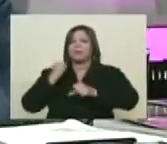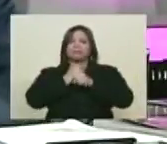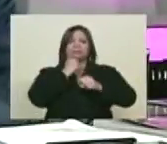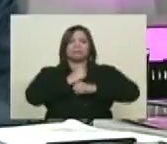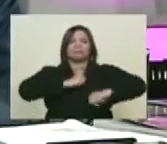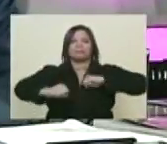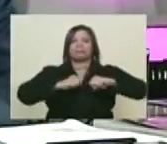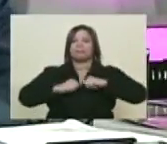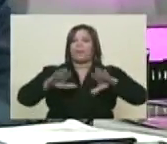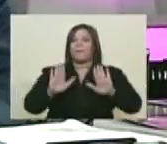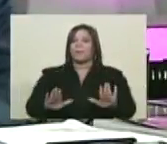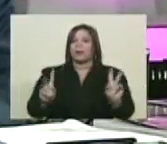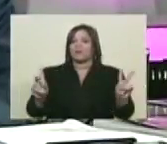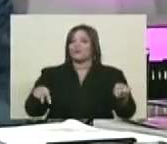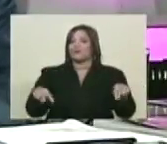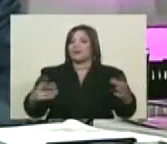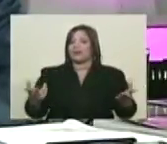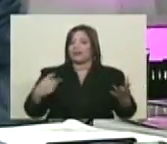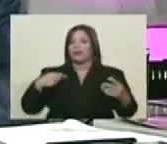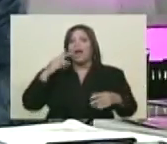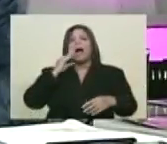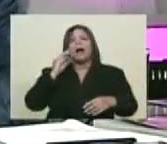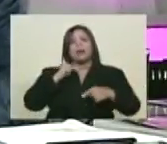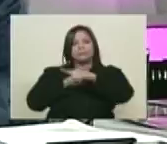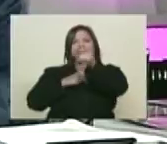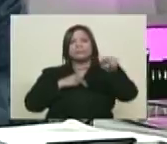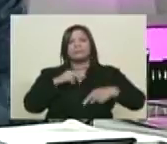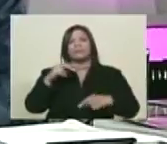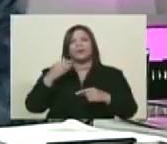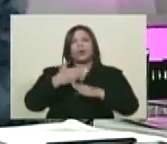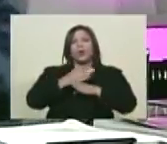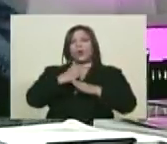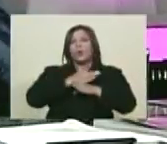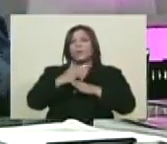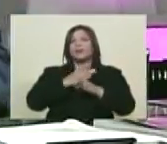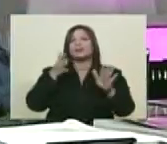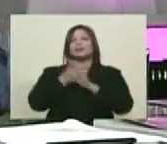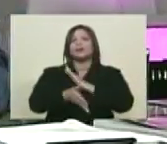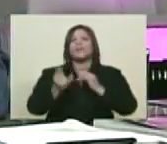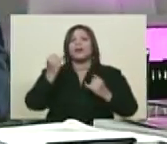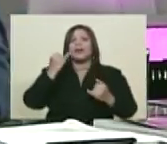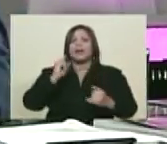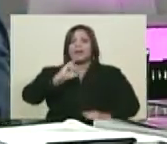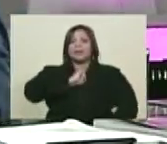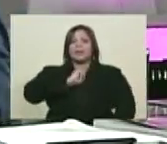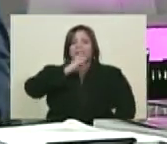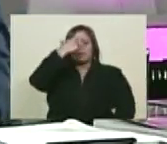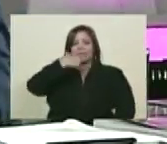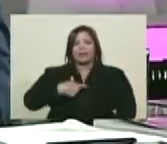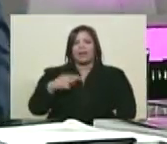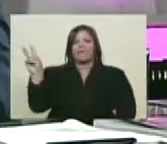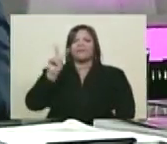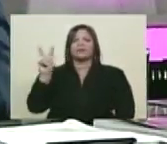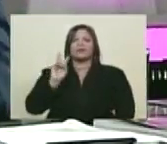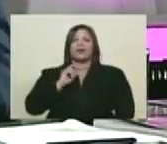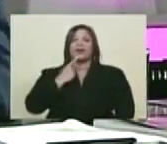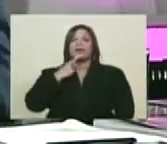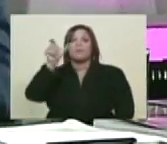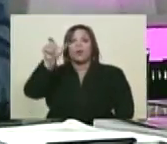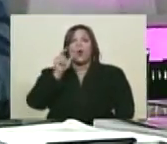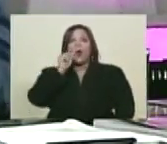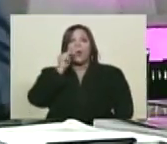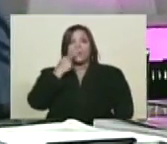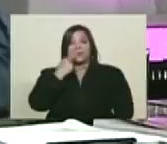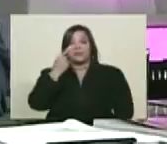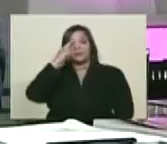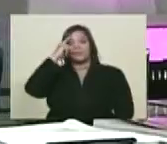que Rodríguez Carucci tiene una inquietud que quiero compartir contigo con los usuarios, que tiene que ver con las identidades que tenemos en Venezuela. Él nos dice que